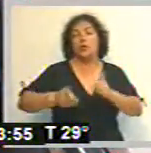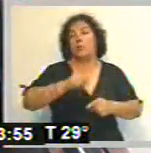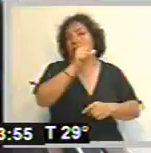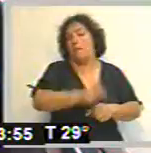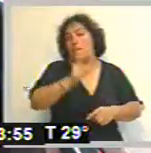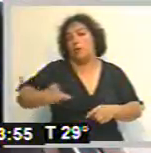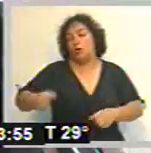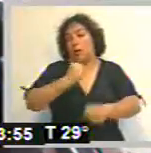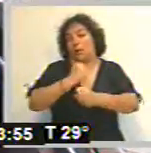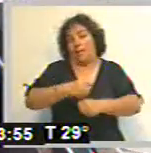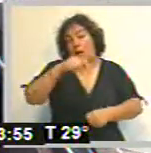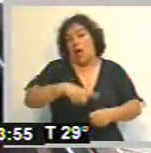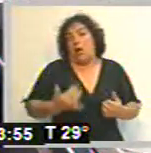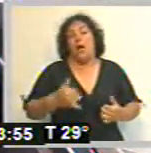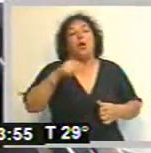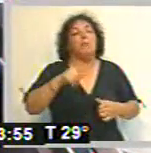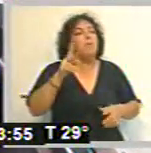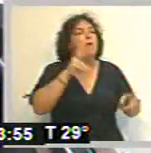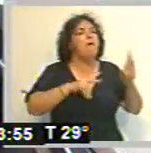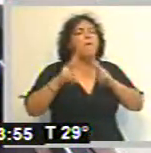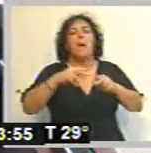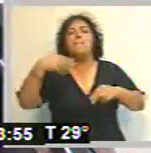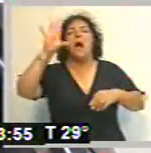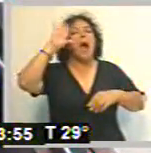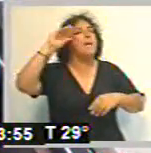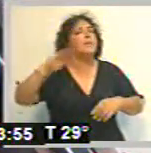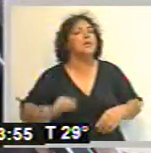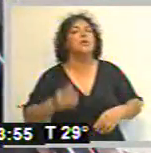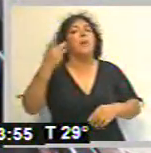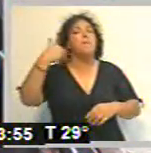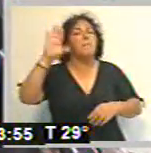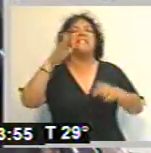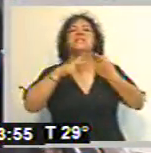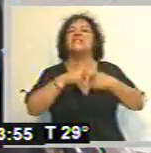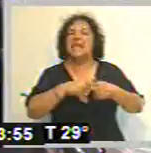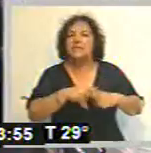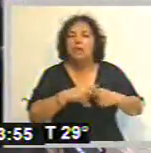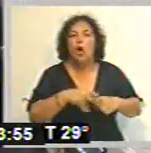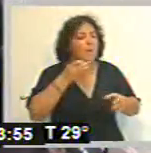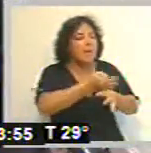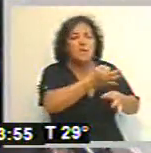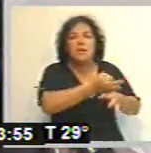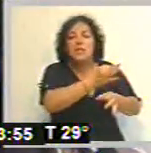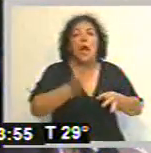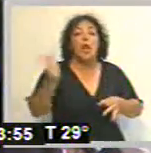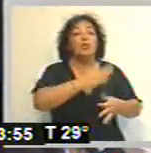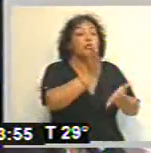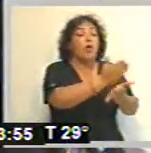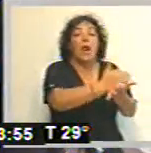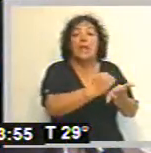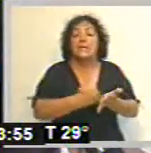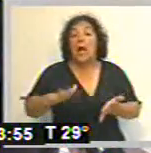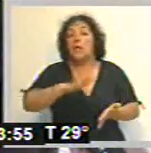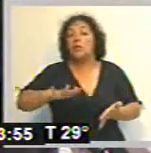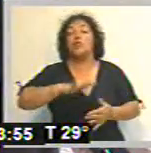de Defensa Civil, que vamos a buscar una mayor capacitación, una mayor tecnificación de todas las áreas, en este